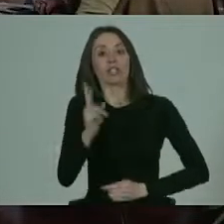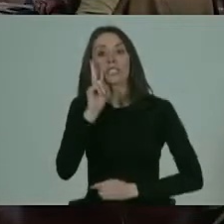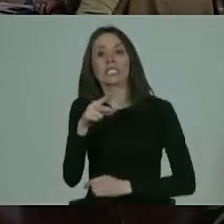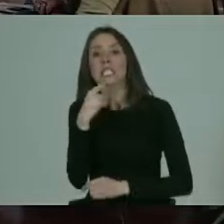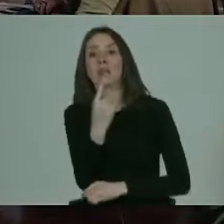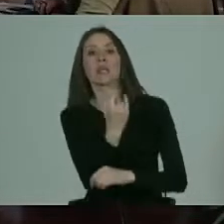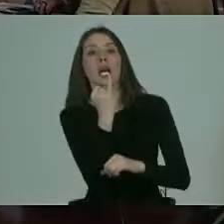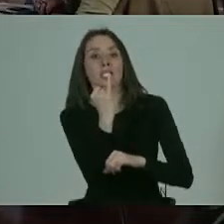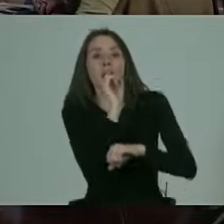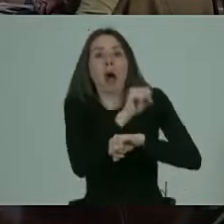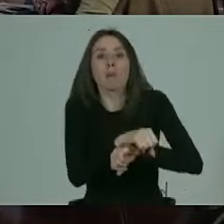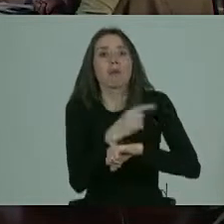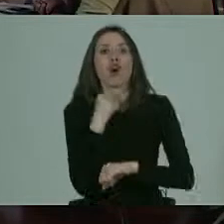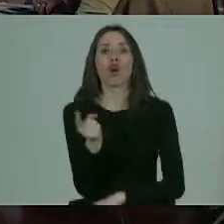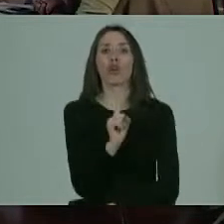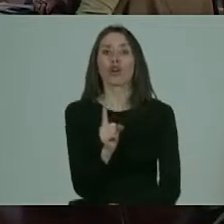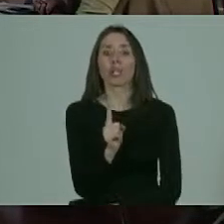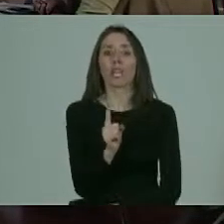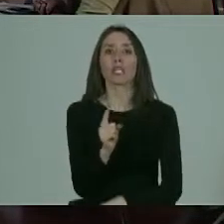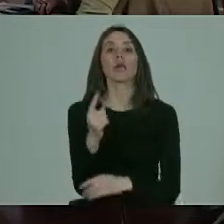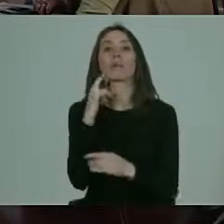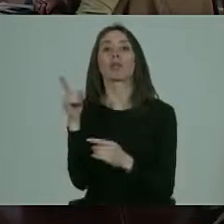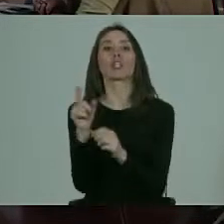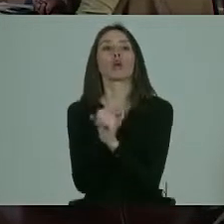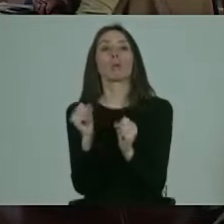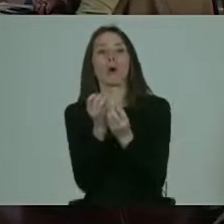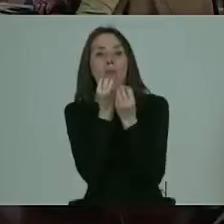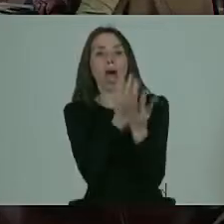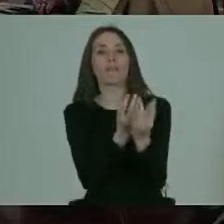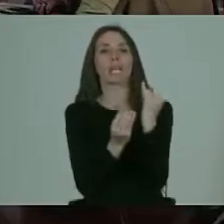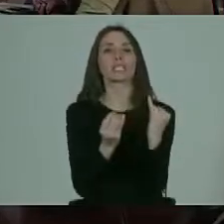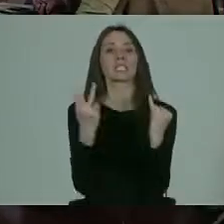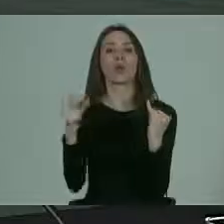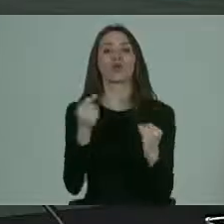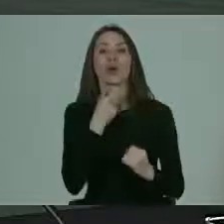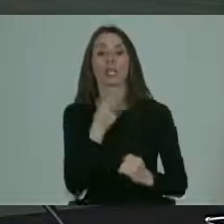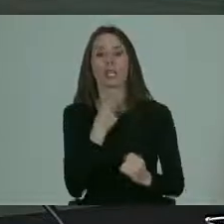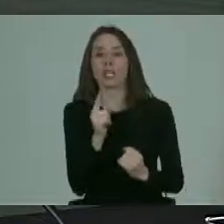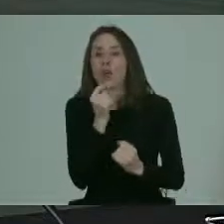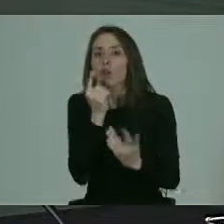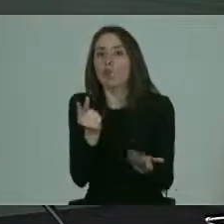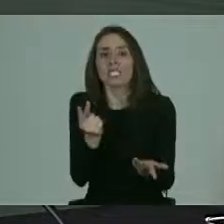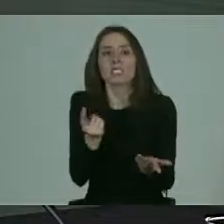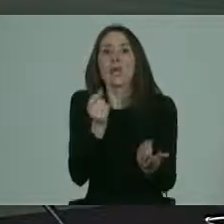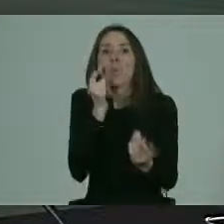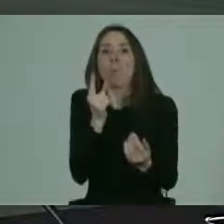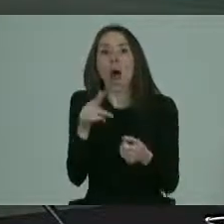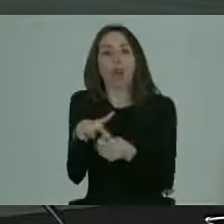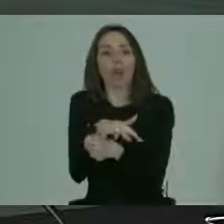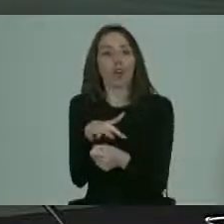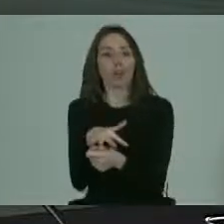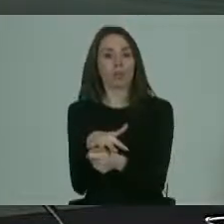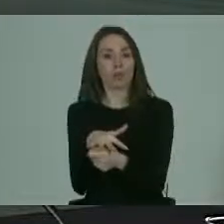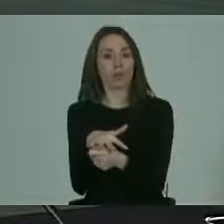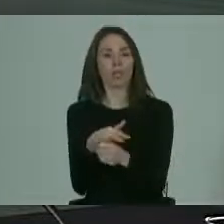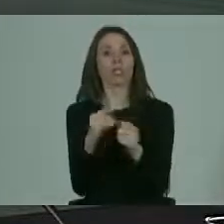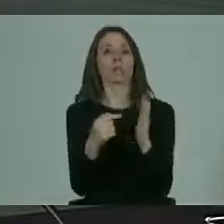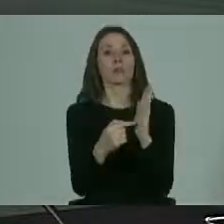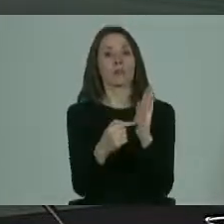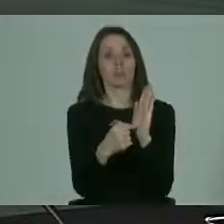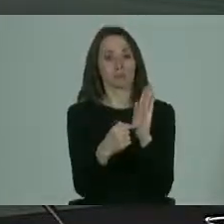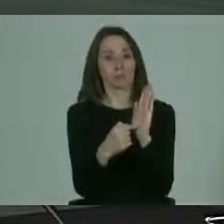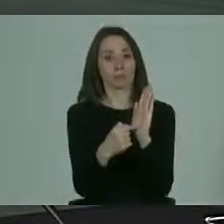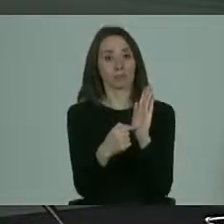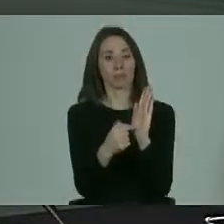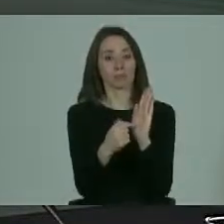valoración de que no están en condiciones de prestarlo, sin que se diga específicamente cuáles son esas condiciones, y exigiendo entonces,